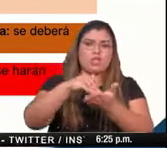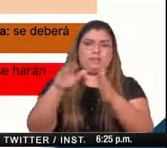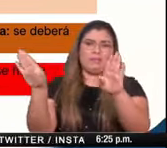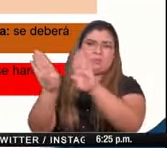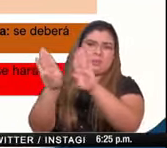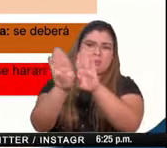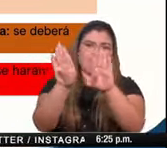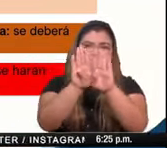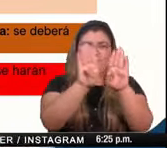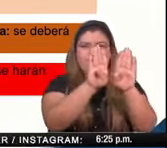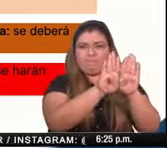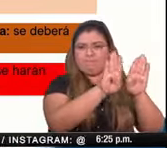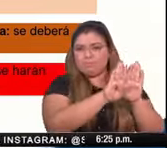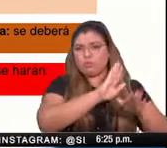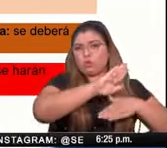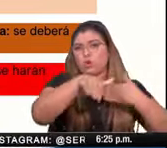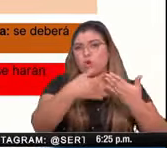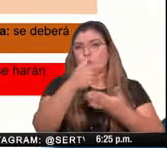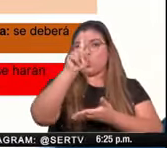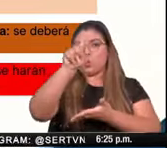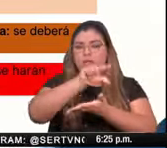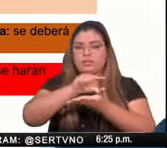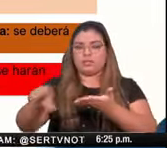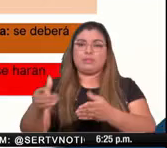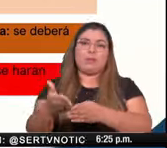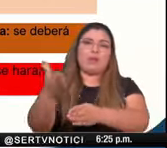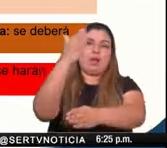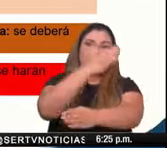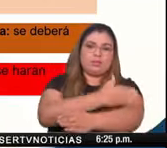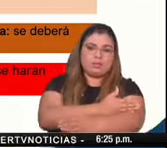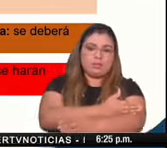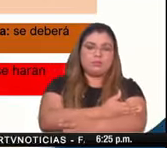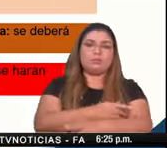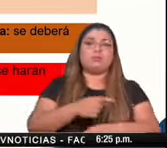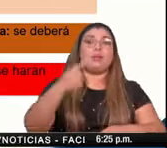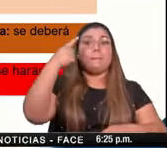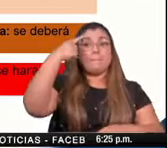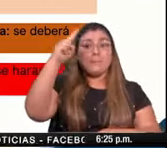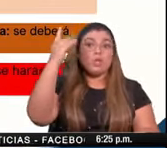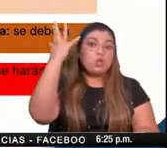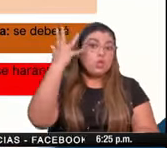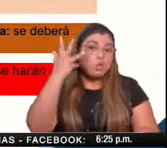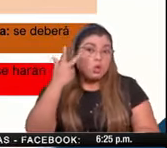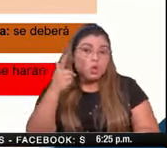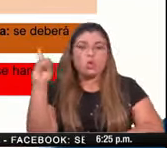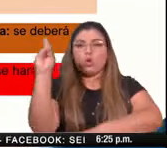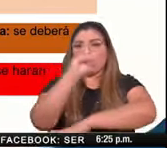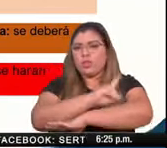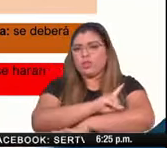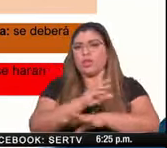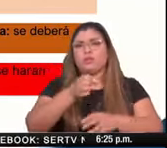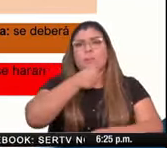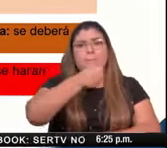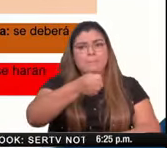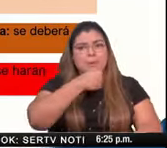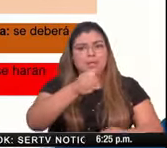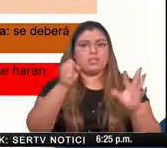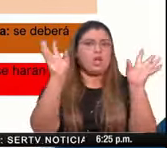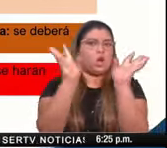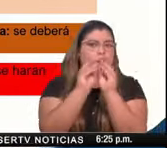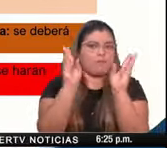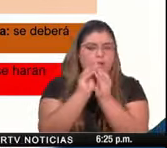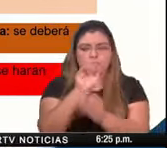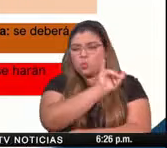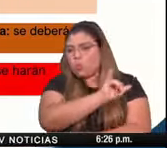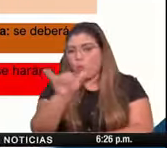de los cuatro indicadores para la apertura se harán comunicaciones diarias mediante conferencias de prensa tal como lo